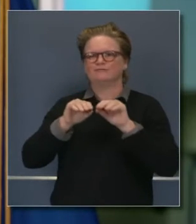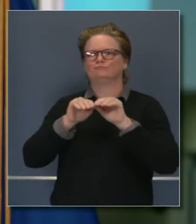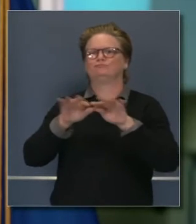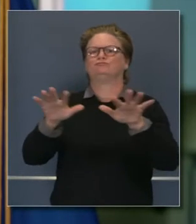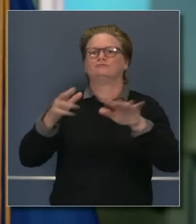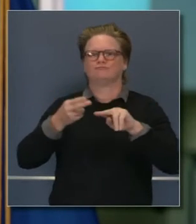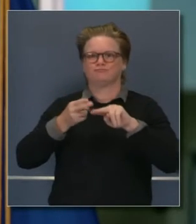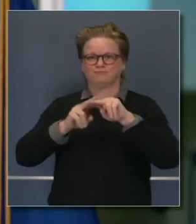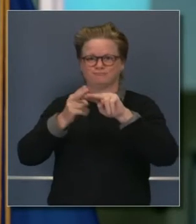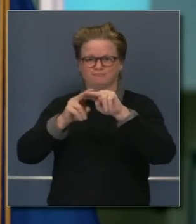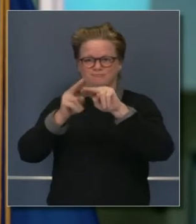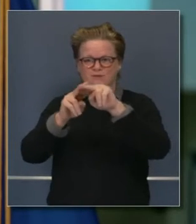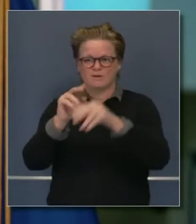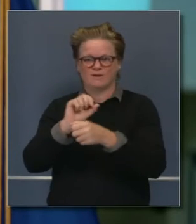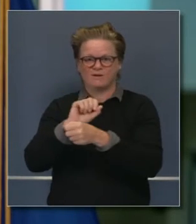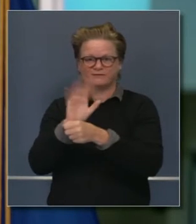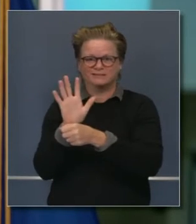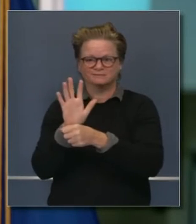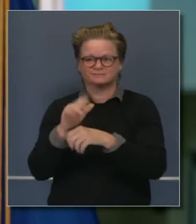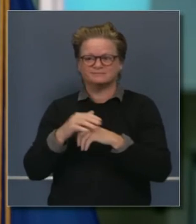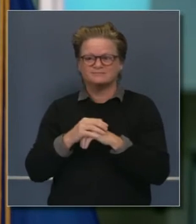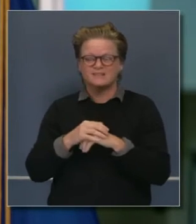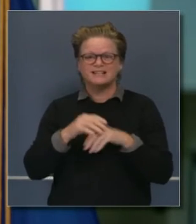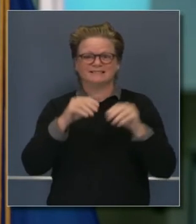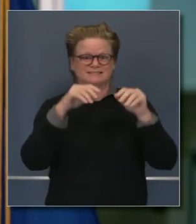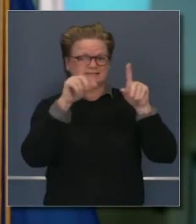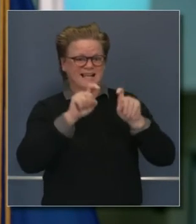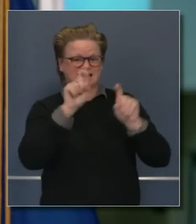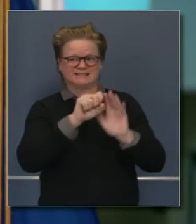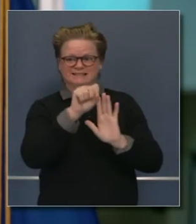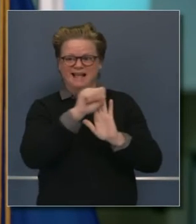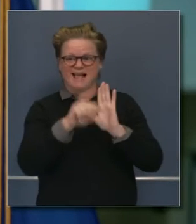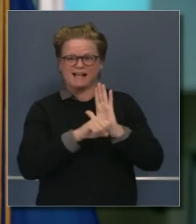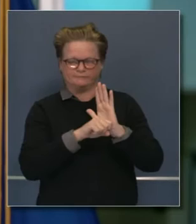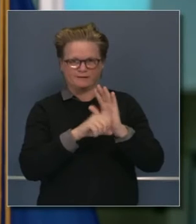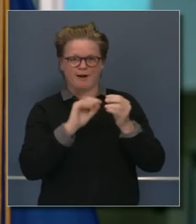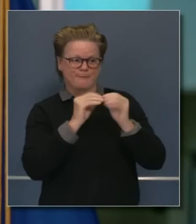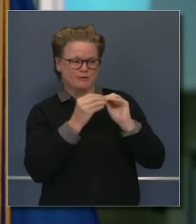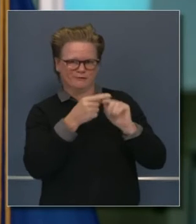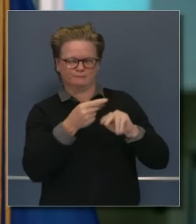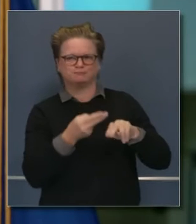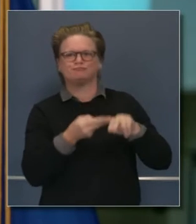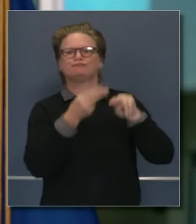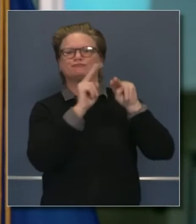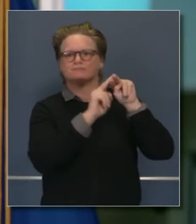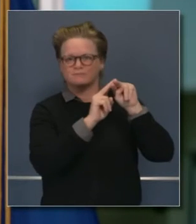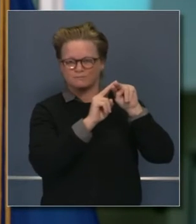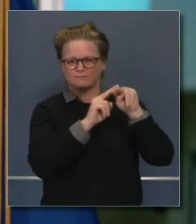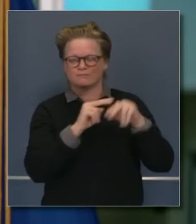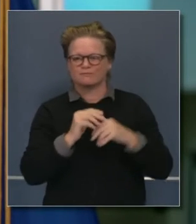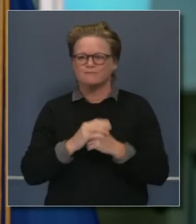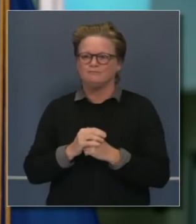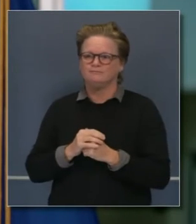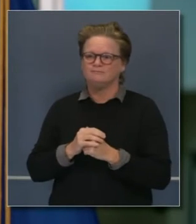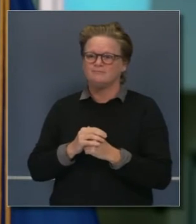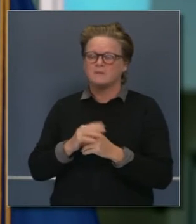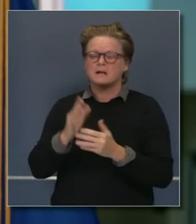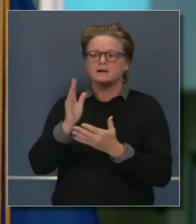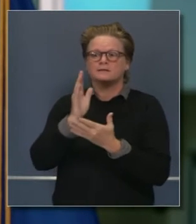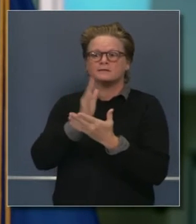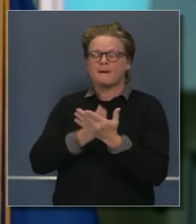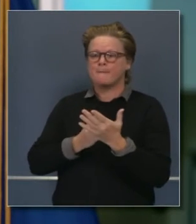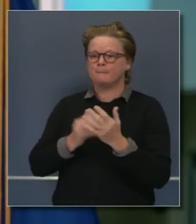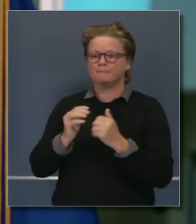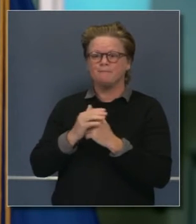Y estamos viendo estados donde hay índices de positividad y de transmisión que los ponen en algunos casos en los